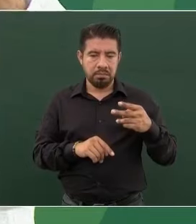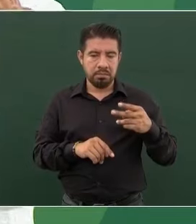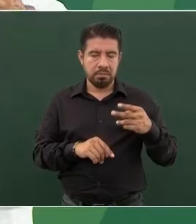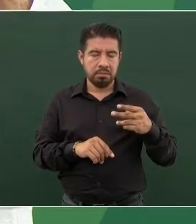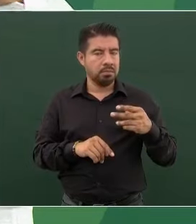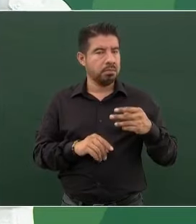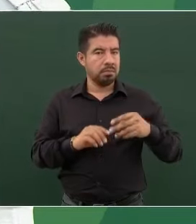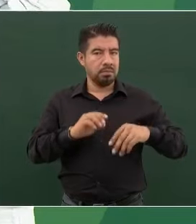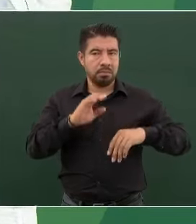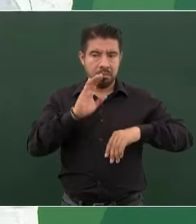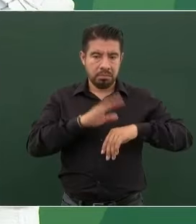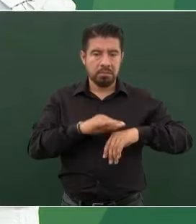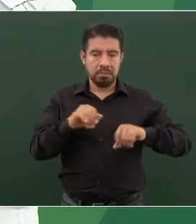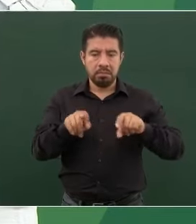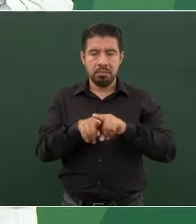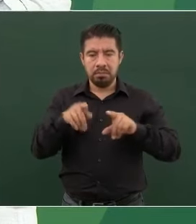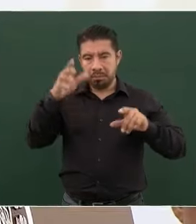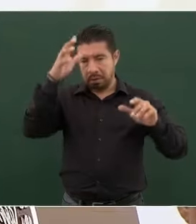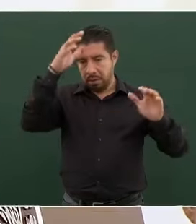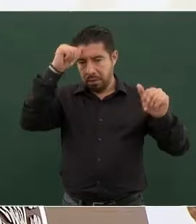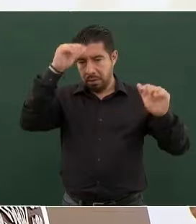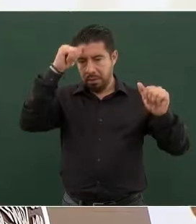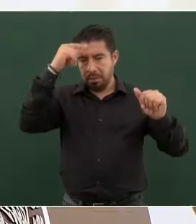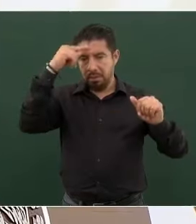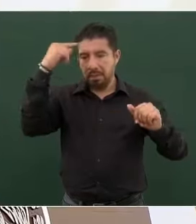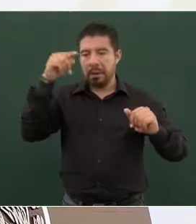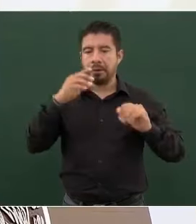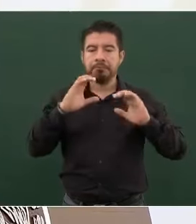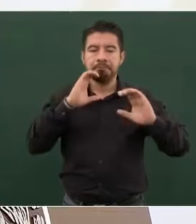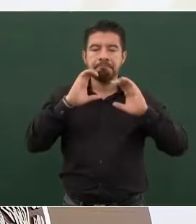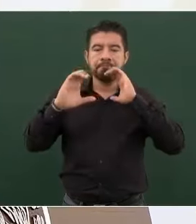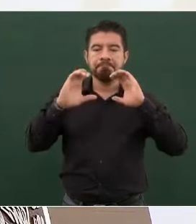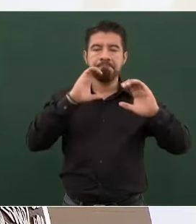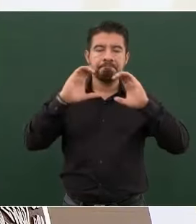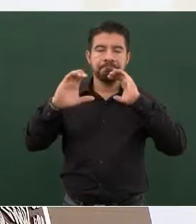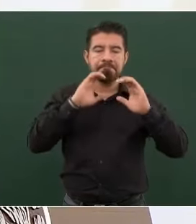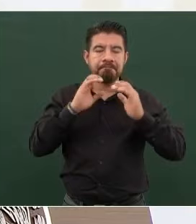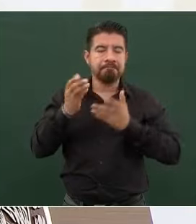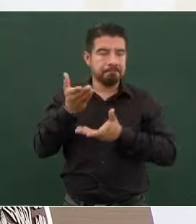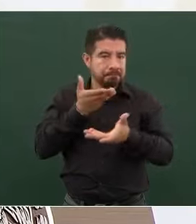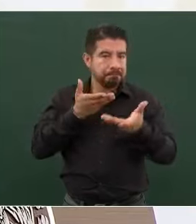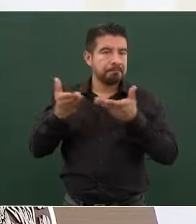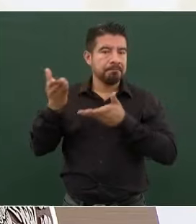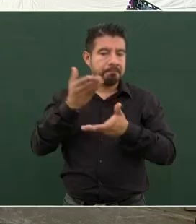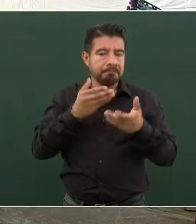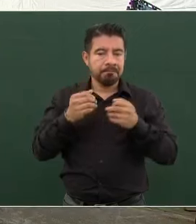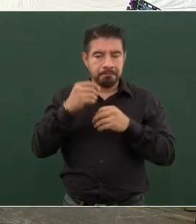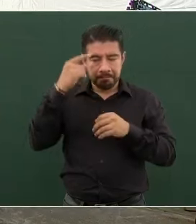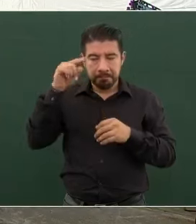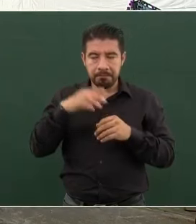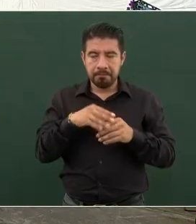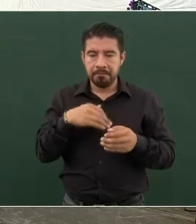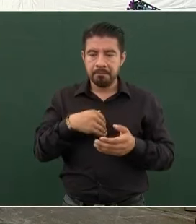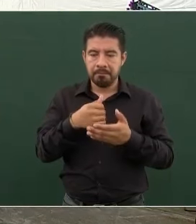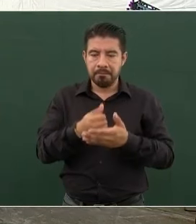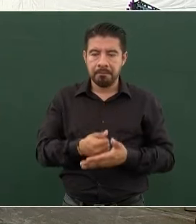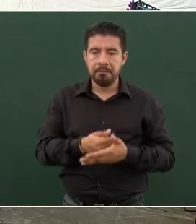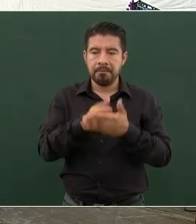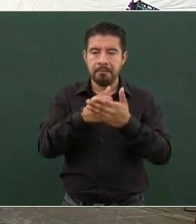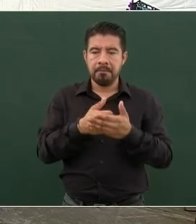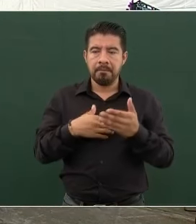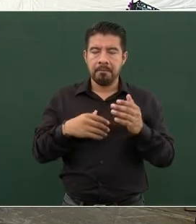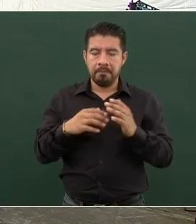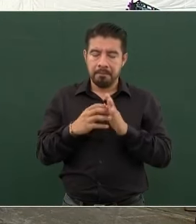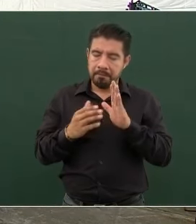vamos a ponernos de acuerdo para mejorar la comunicación. Si ya empezamos con el proyecto de construcción